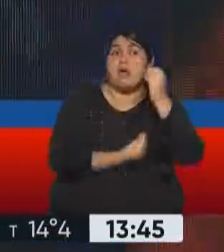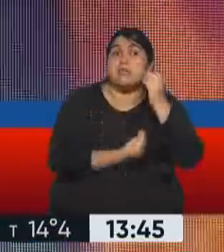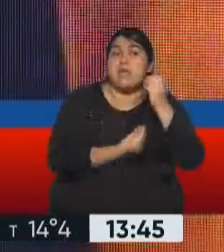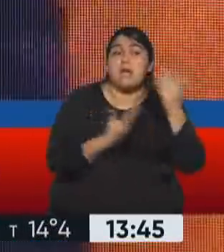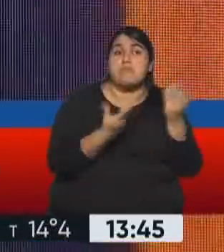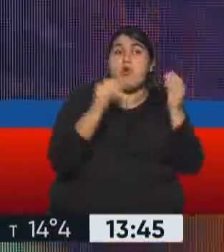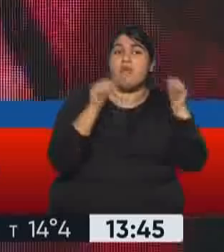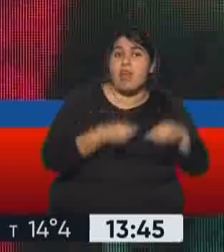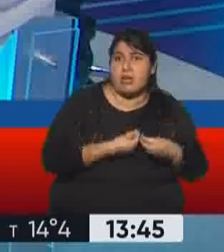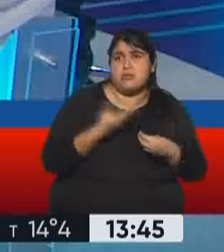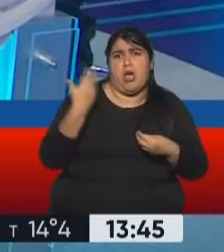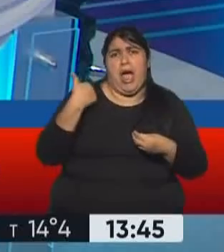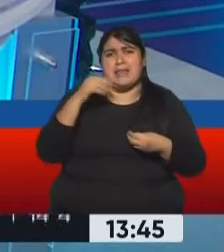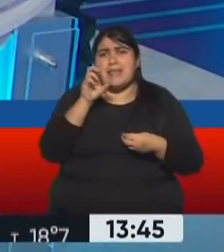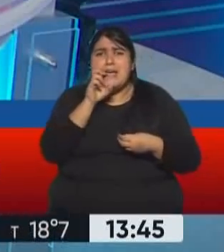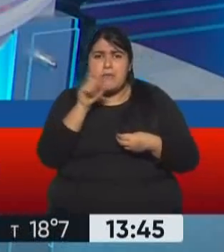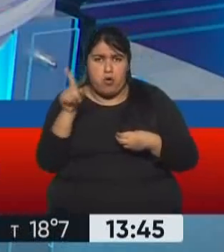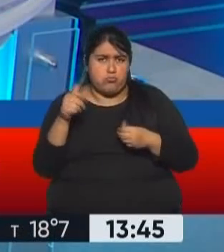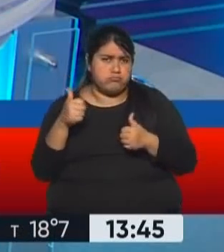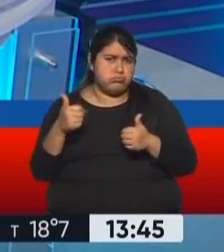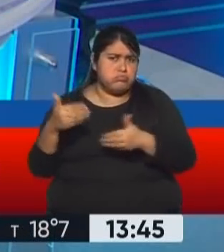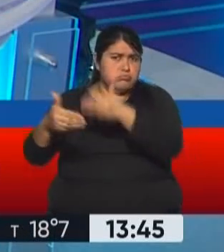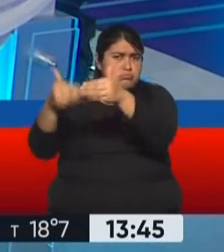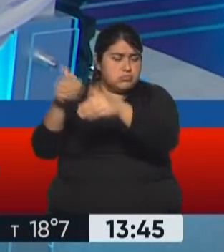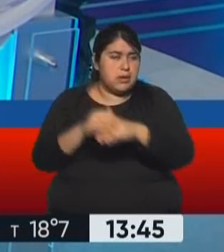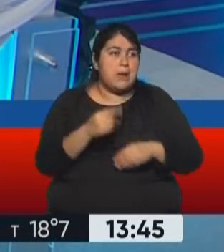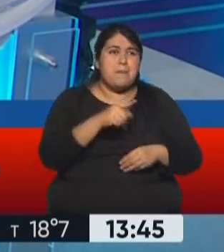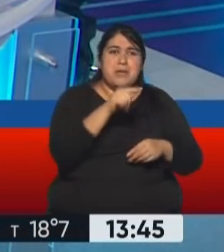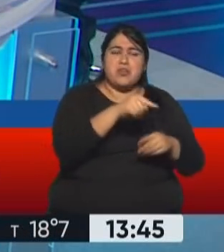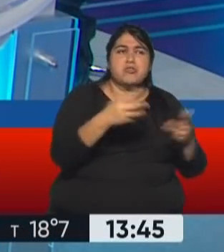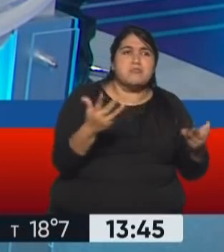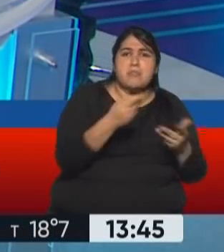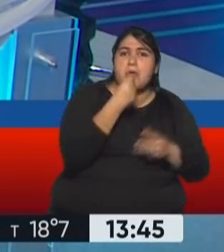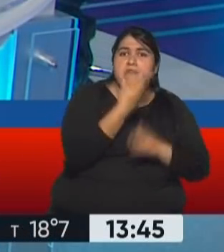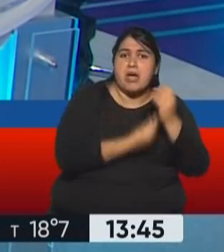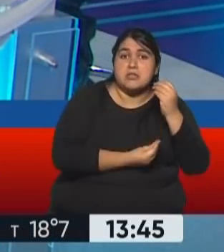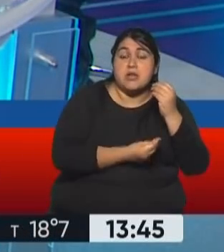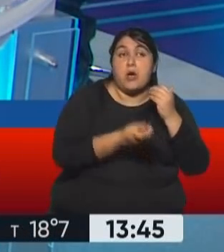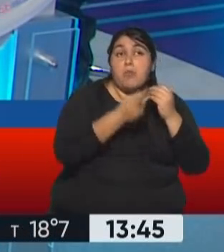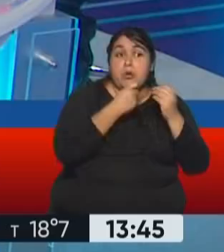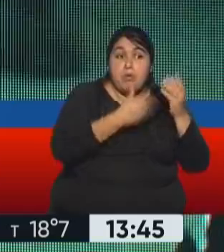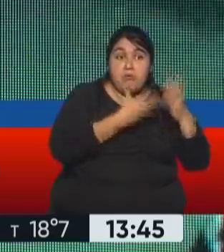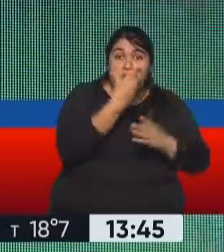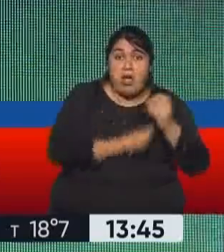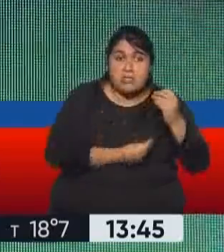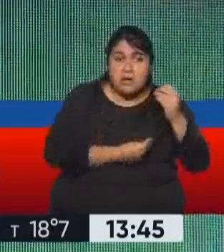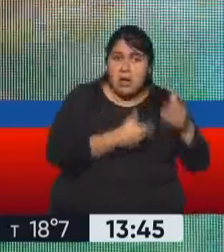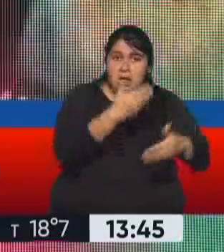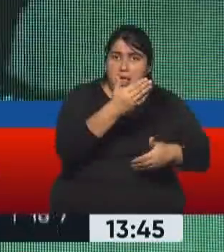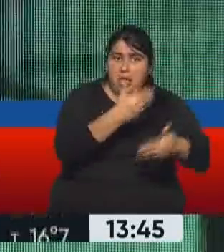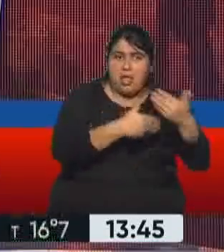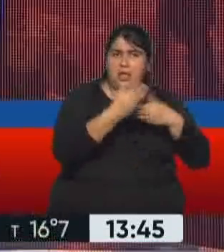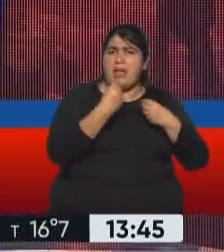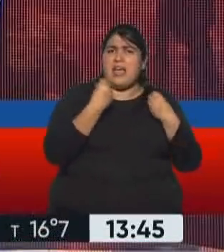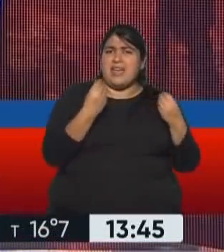fracasen lo que Evo fue exitoso, ese sería un escenario peligroso. Y el otro es no hacer nada, o sea, dejarse vencer por las presiones, digamos, del Estado, de las